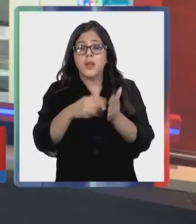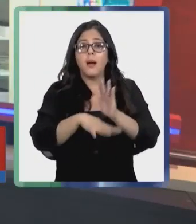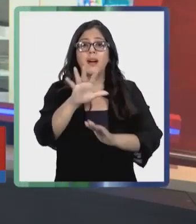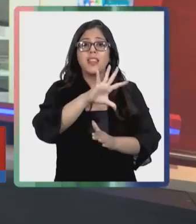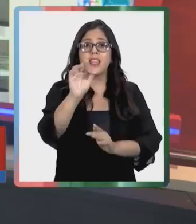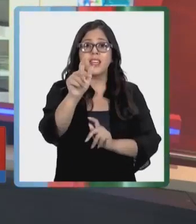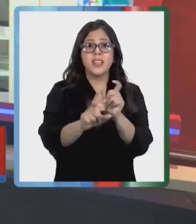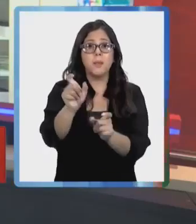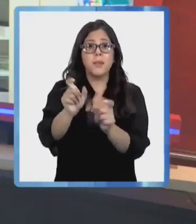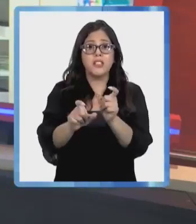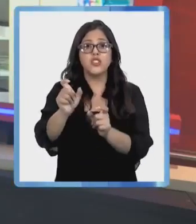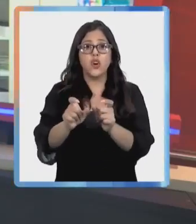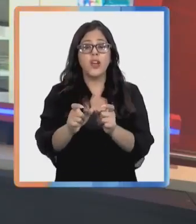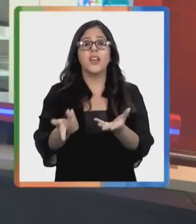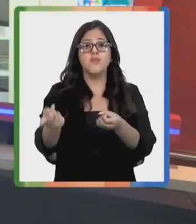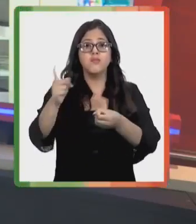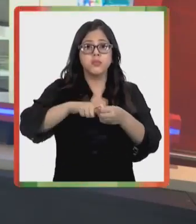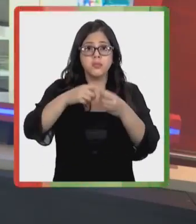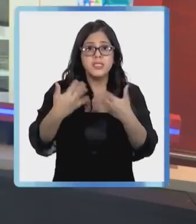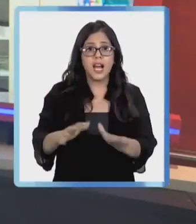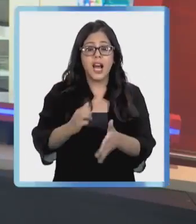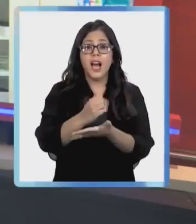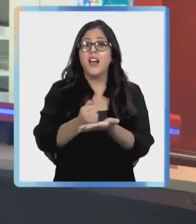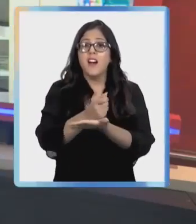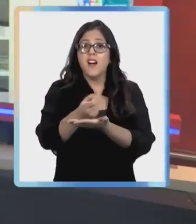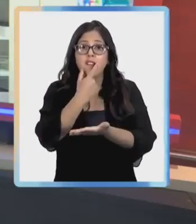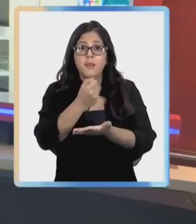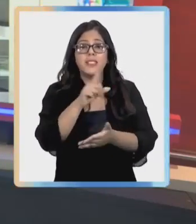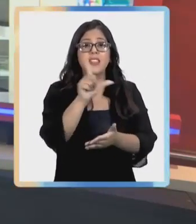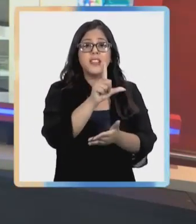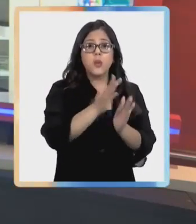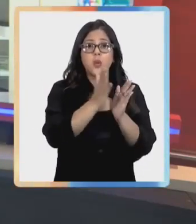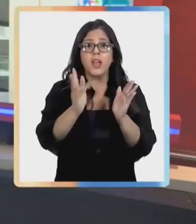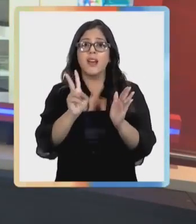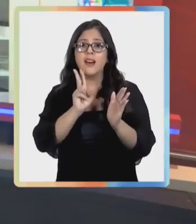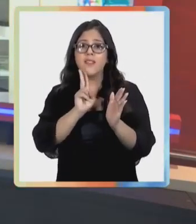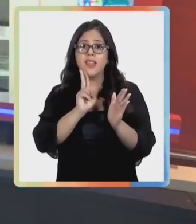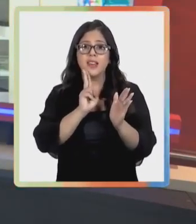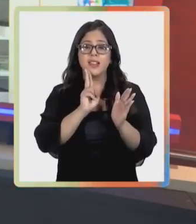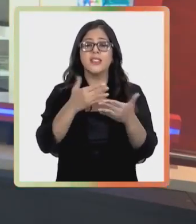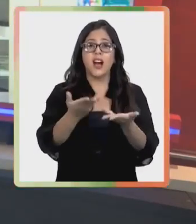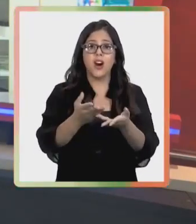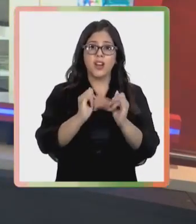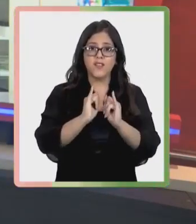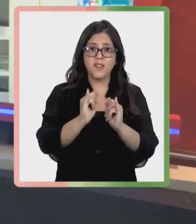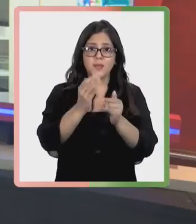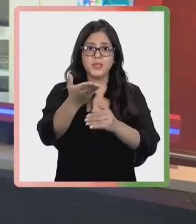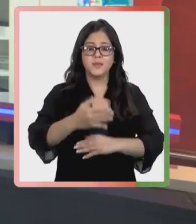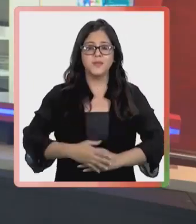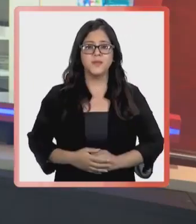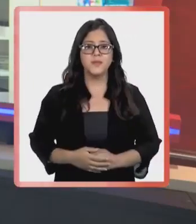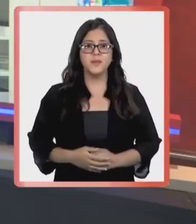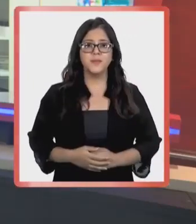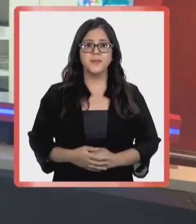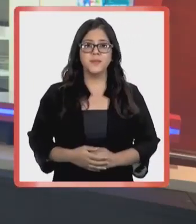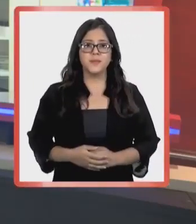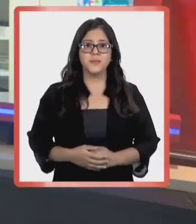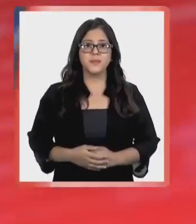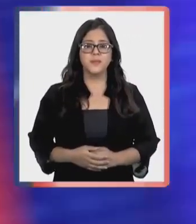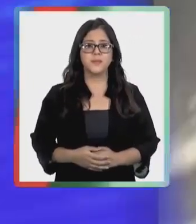más de 500 usuarios que ya están inscritos. La farmacia va a operar de lunes a viernes. BTV2 con los detalles.